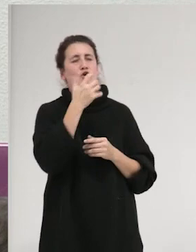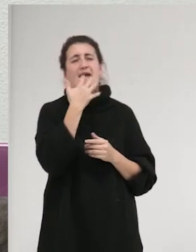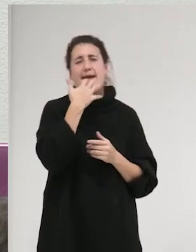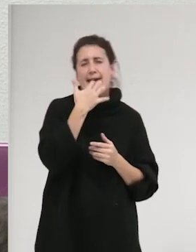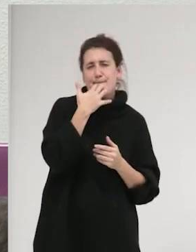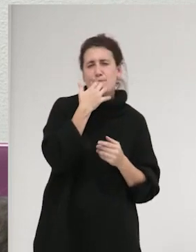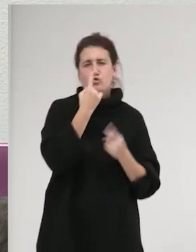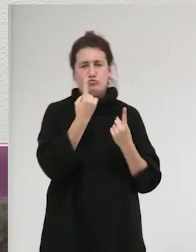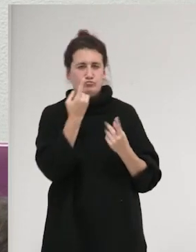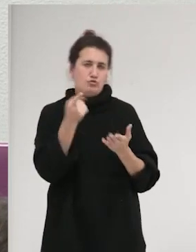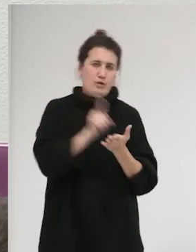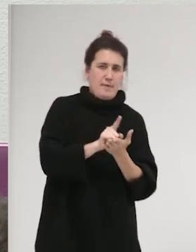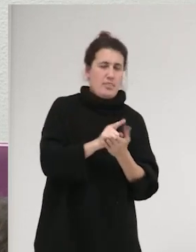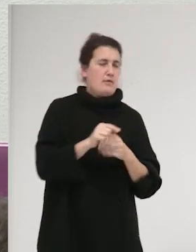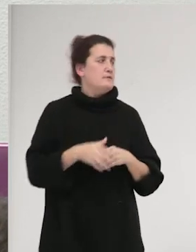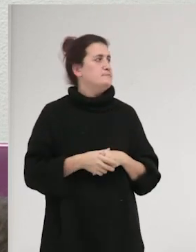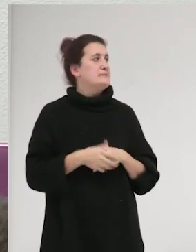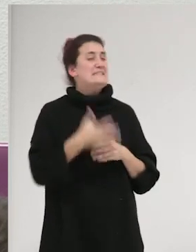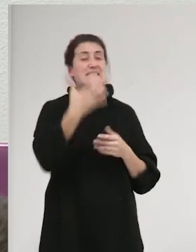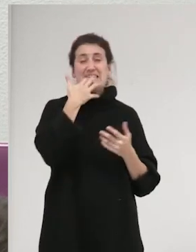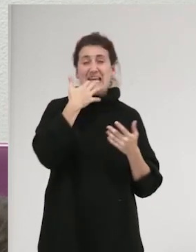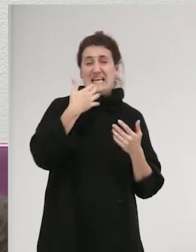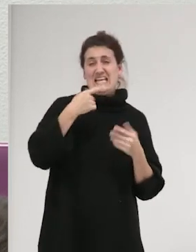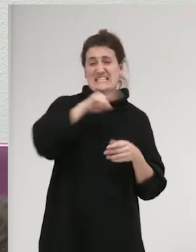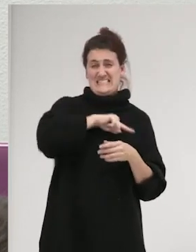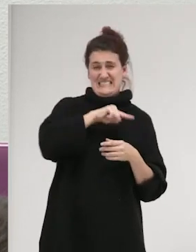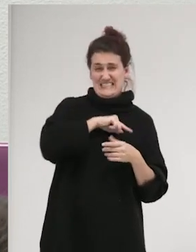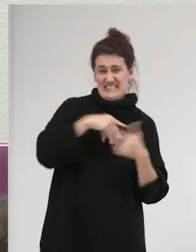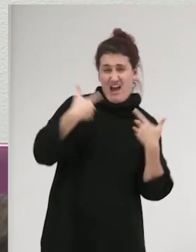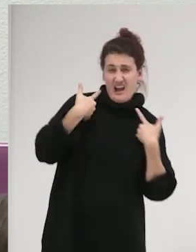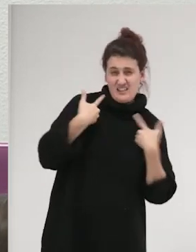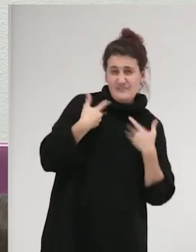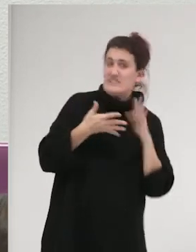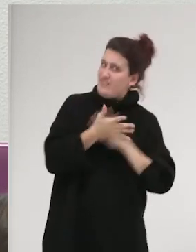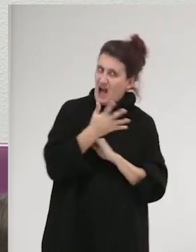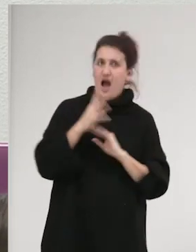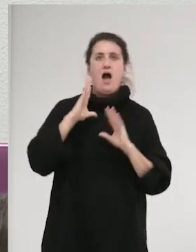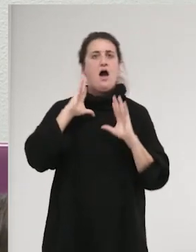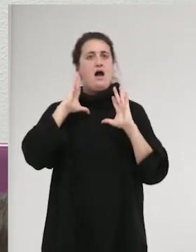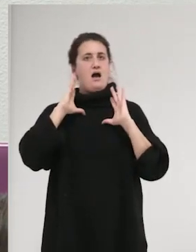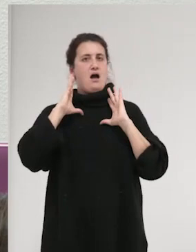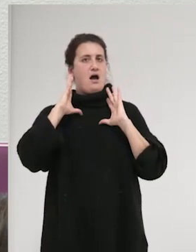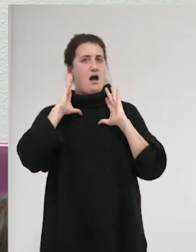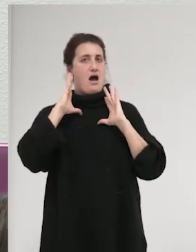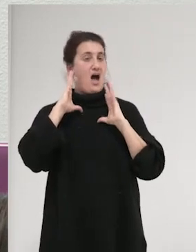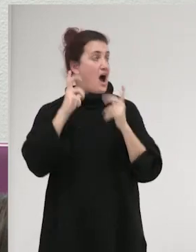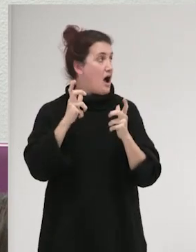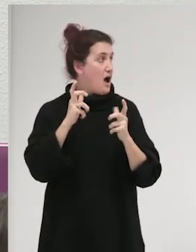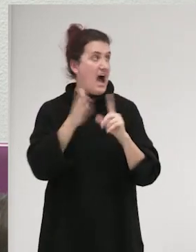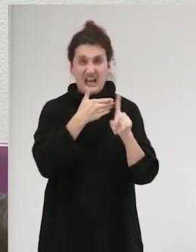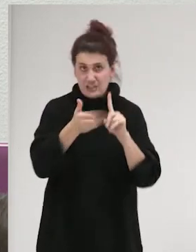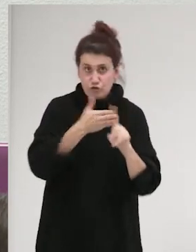ejemplos. De nuevo, Si te sentiste agredida es que fue una agresión, ¿no? La cuestión también importante entre el efecto y la